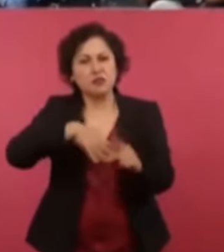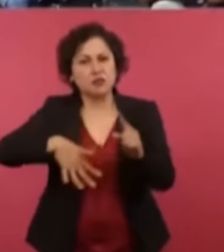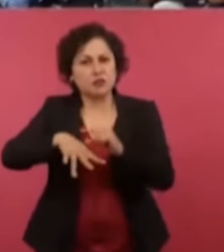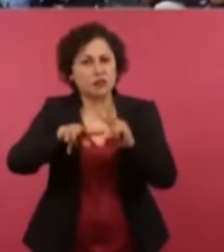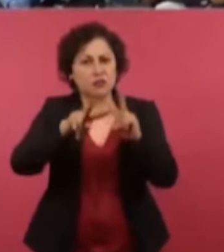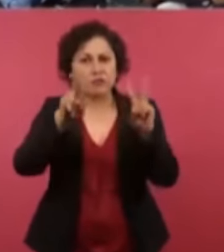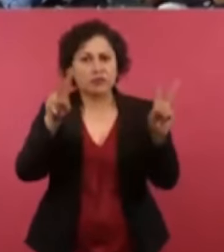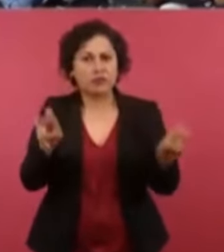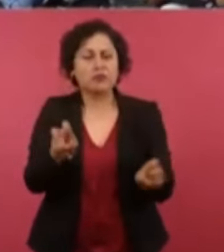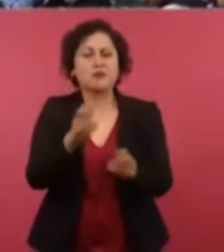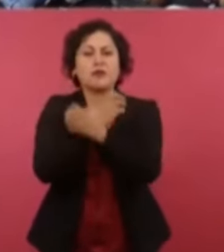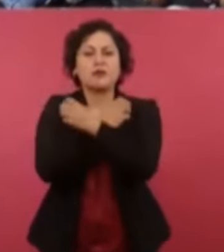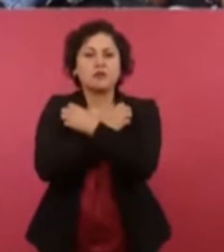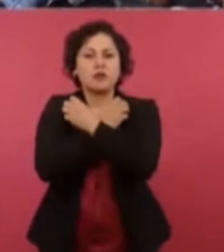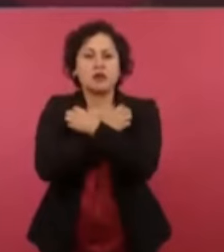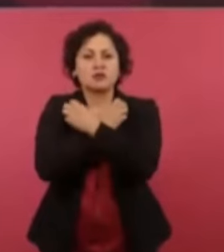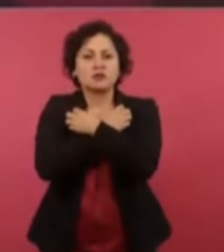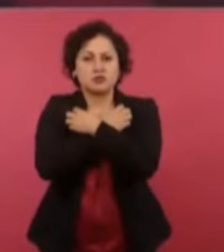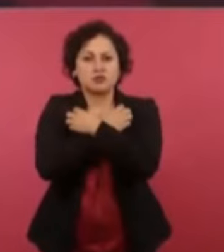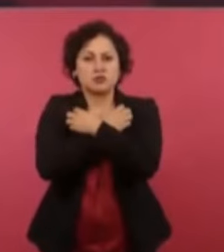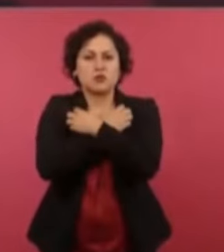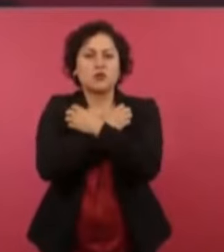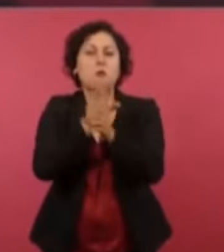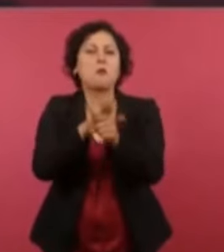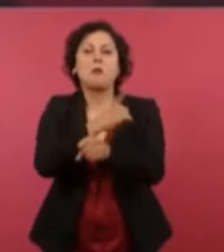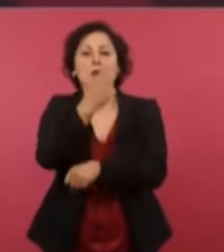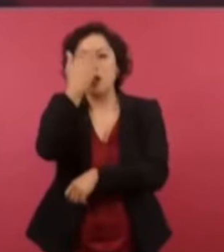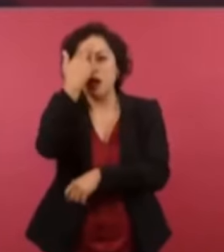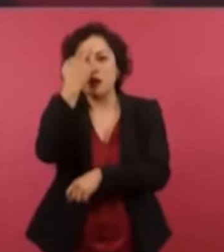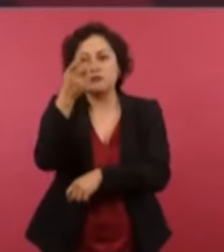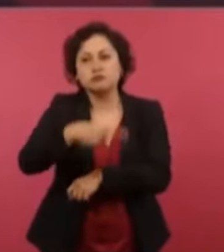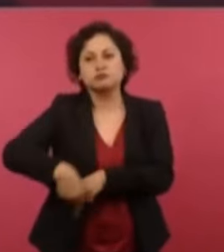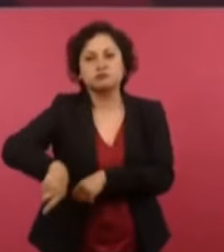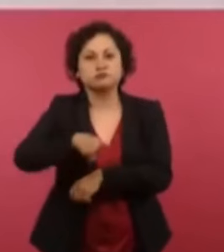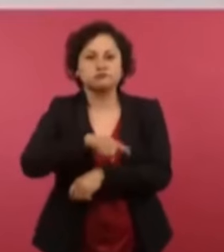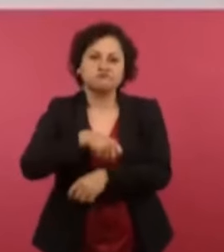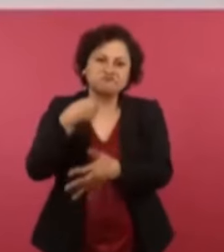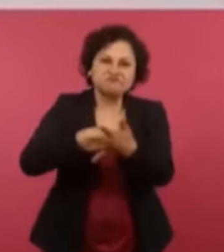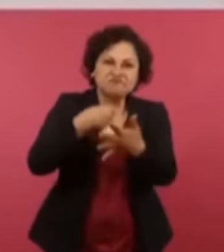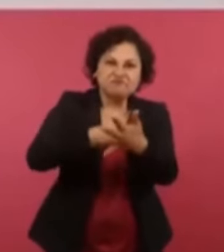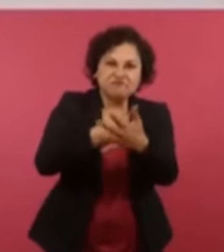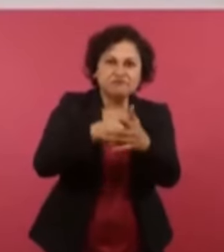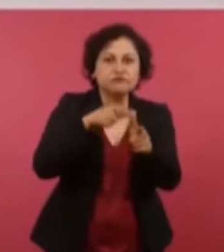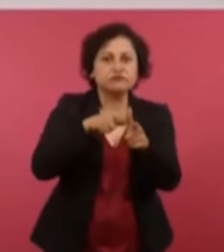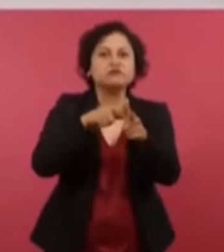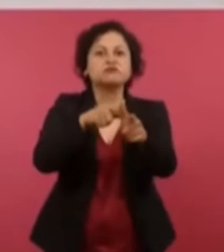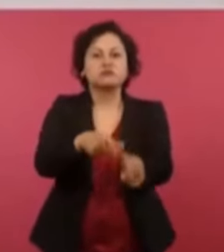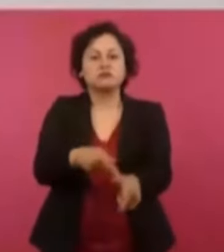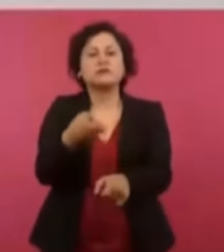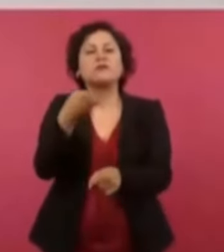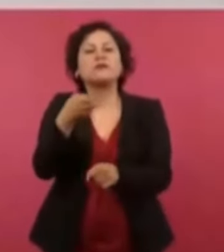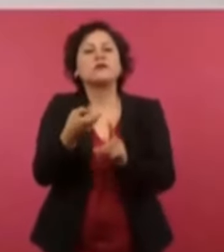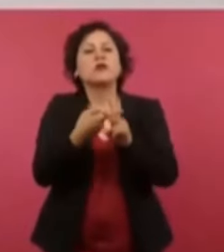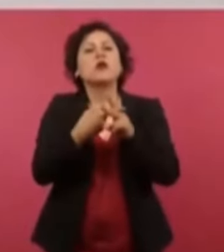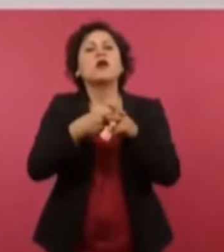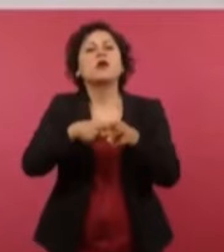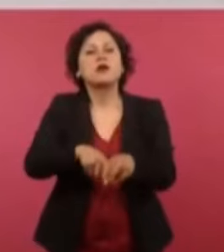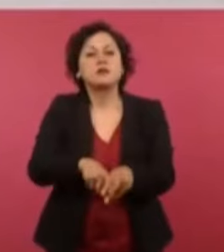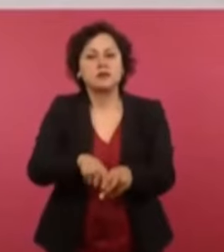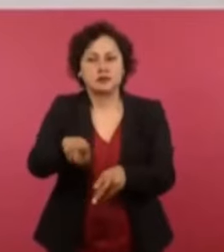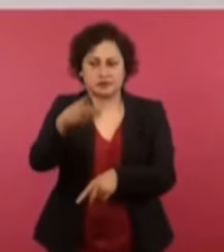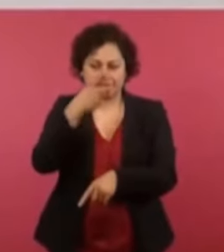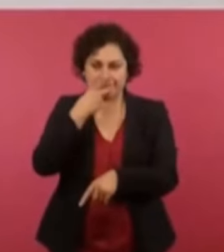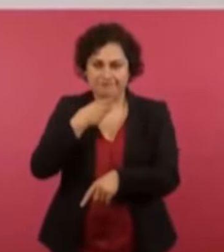de defensa pues surge en la época a la que haces